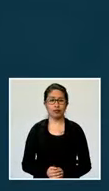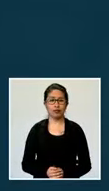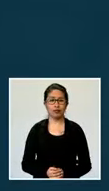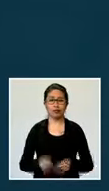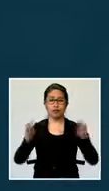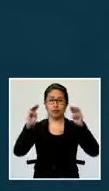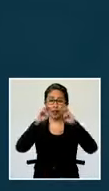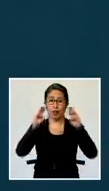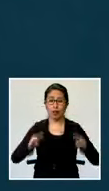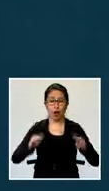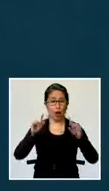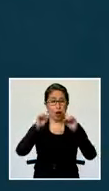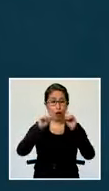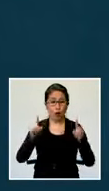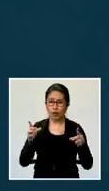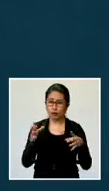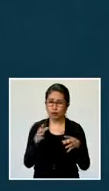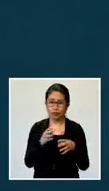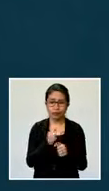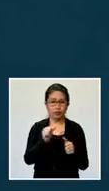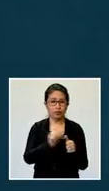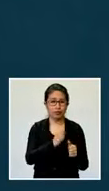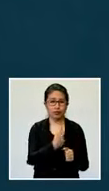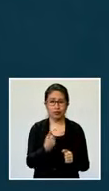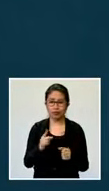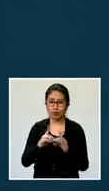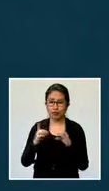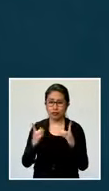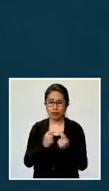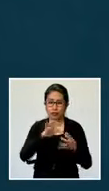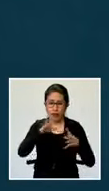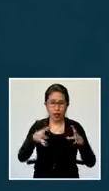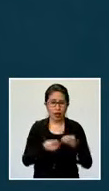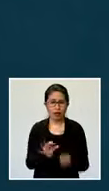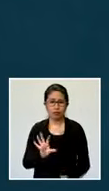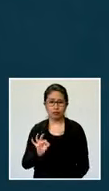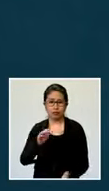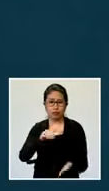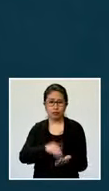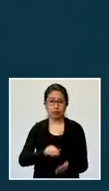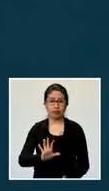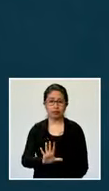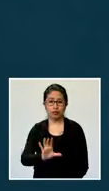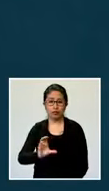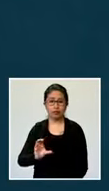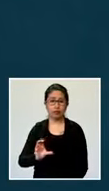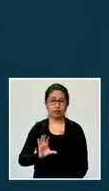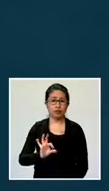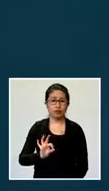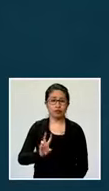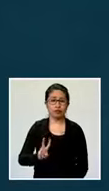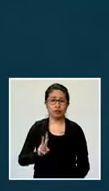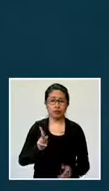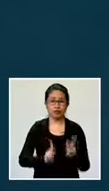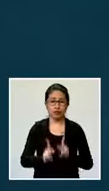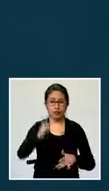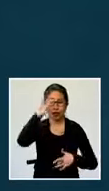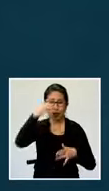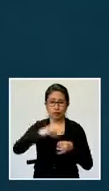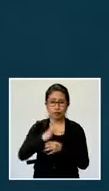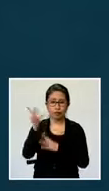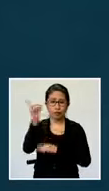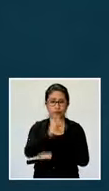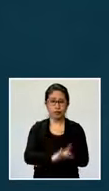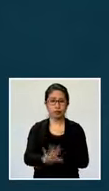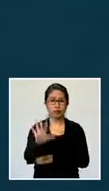Este es el mapa de sumen por departamento, haciendo un total de 9,592 personas contagiadas, en todo el territorio nacional.